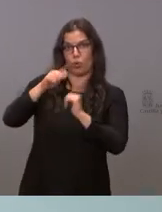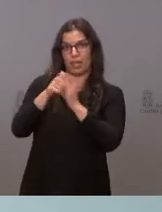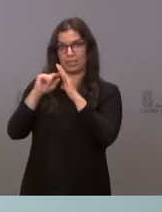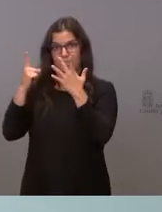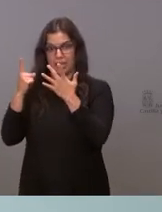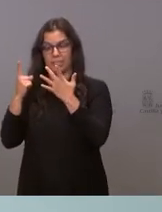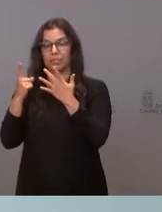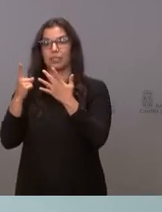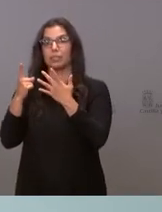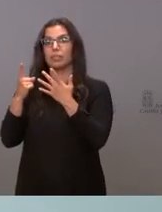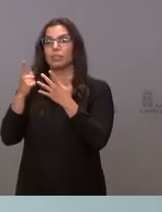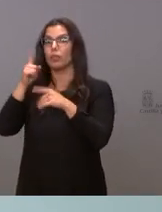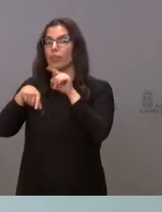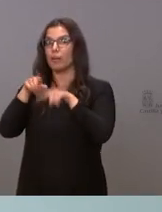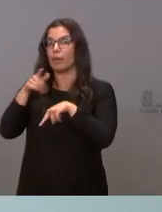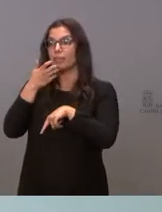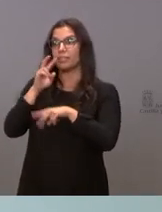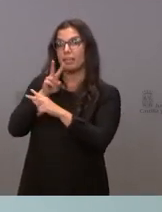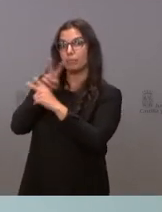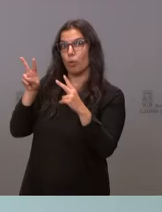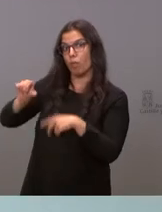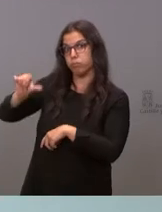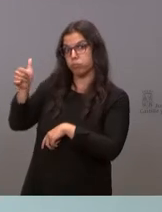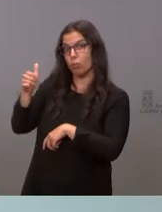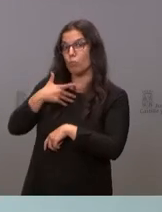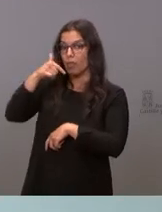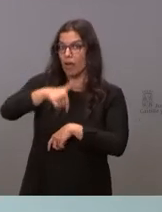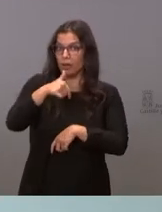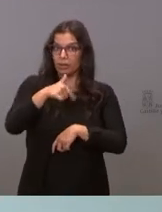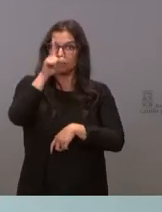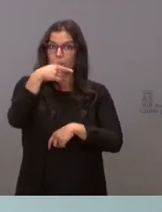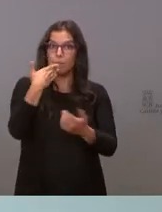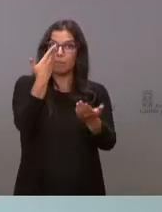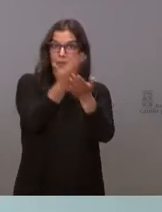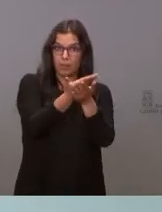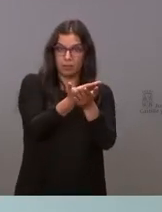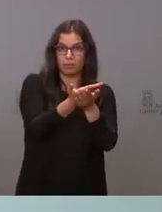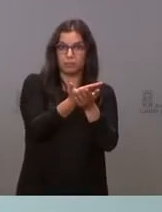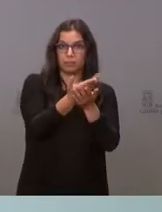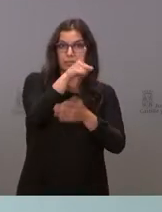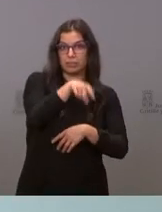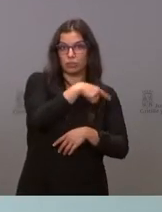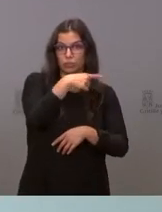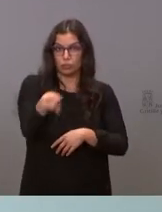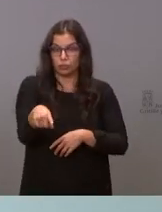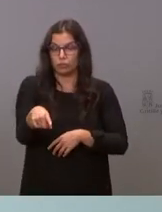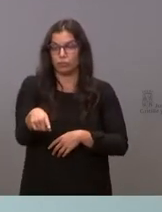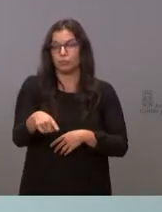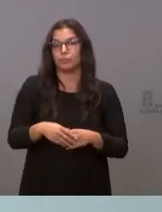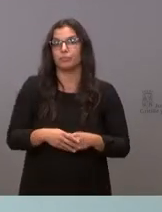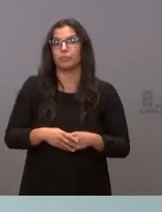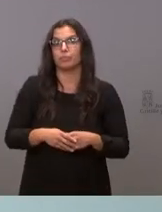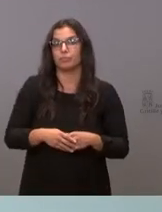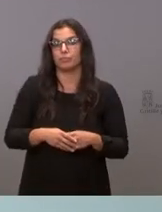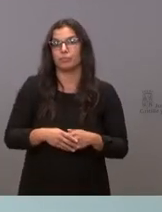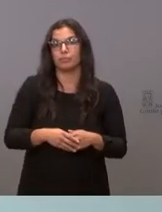en función de la respuesta del TSJ valenciano ustedes podrían tomar la decisión de solicitarlo también al TSJ de Castilla y León,